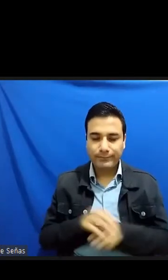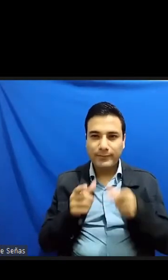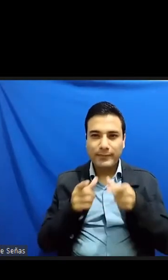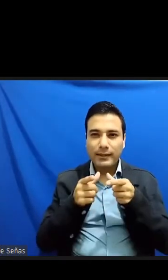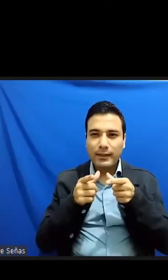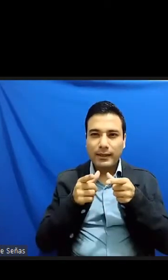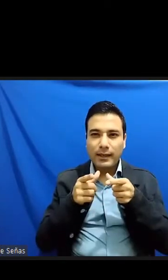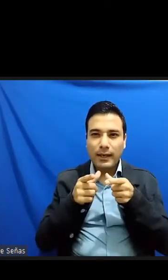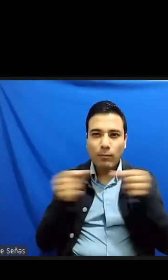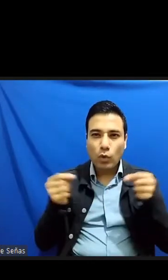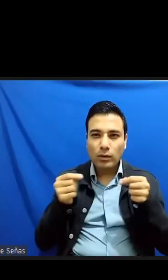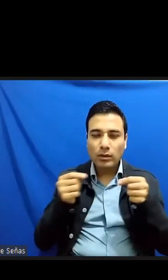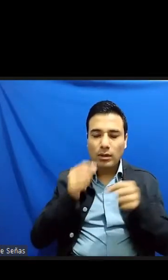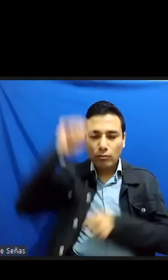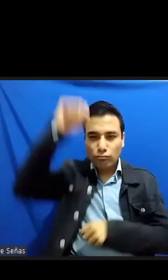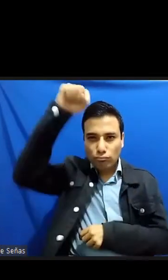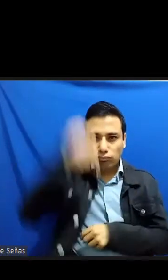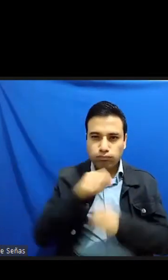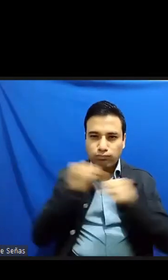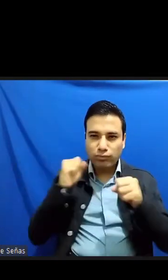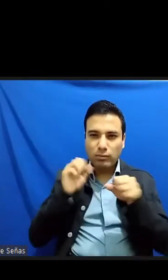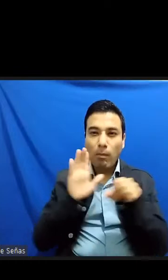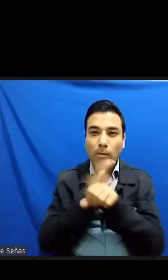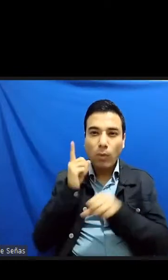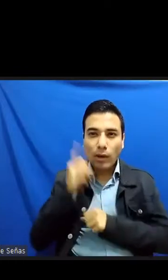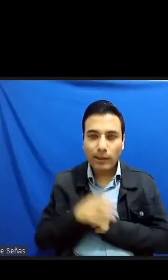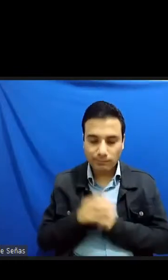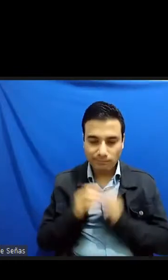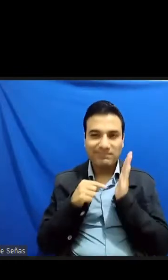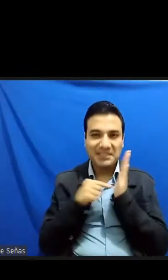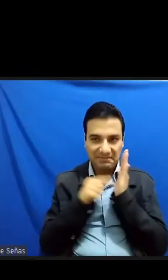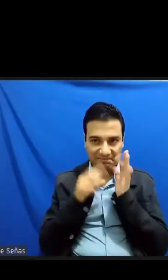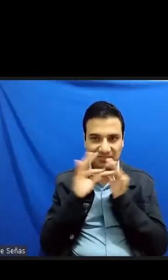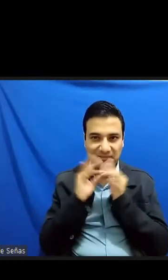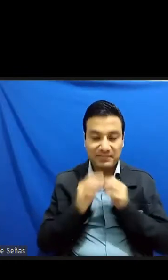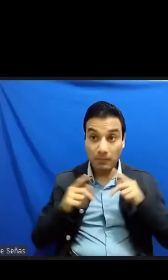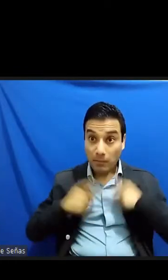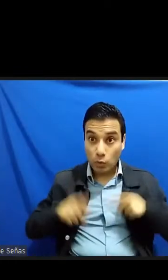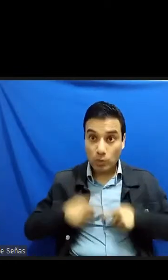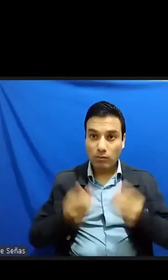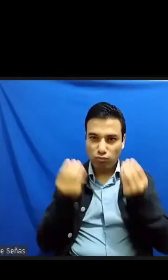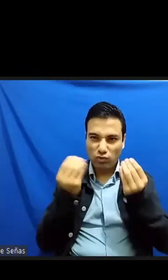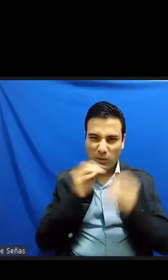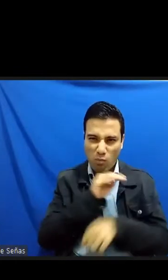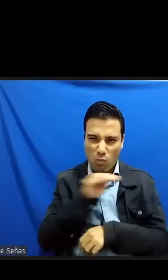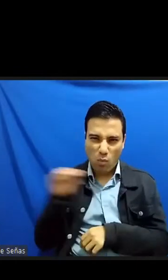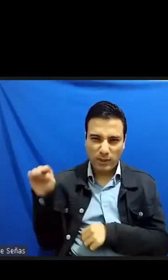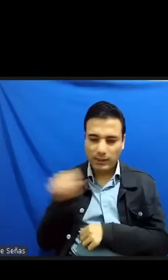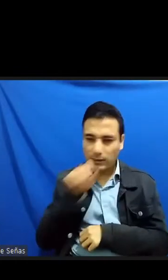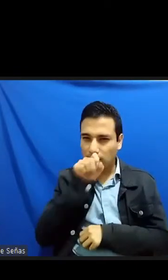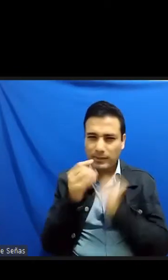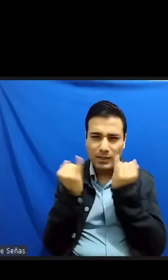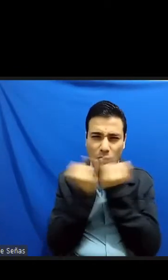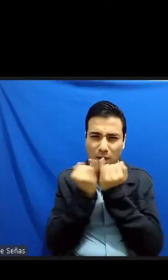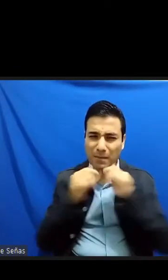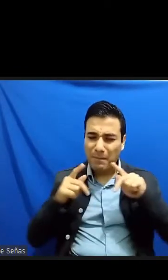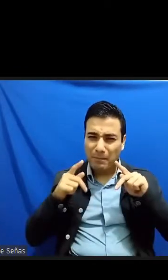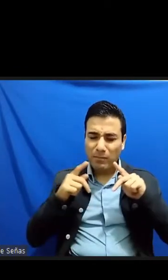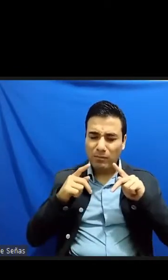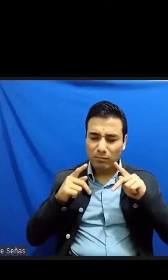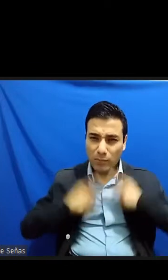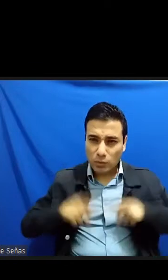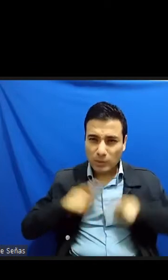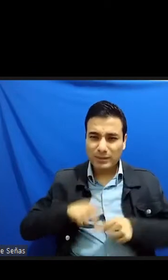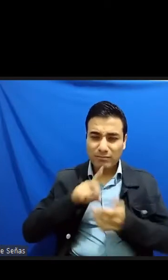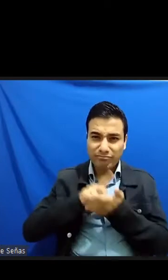isla causando no sólo una cantidad ingente de muertes sino cientos de minusválidos que a duras penas